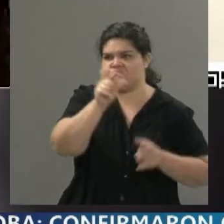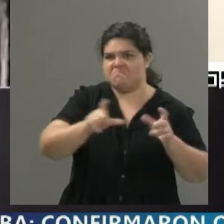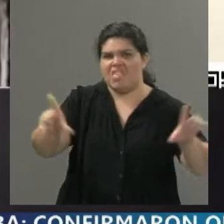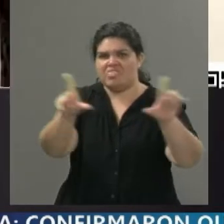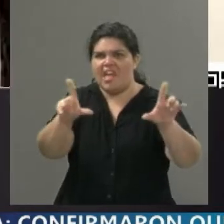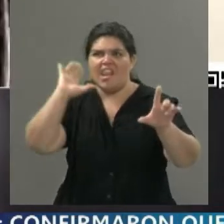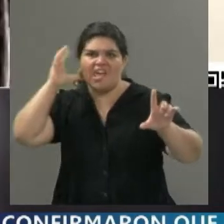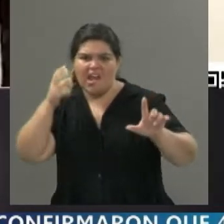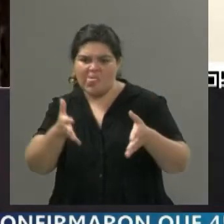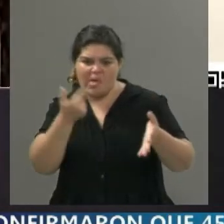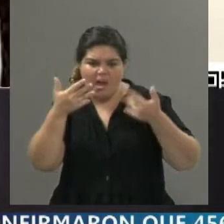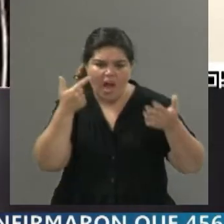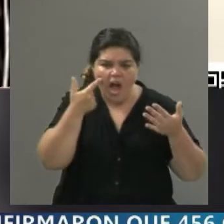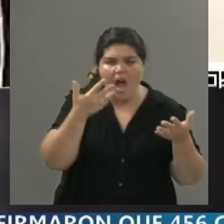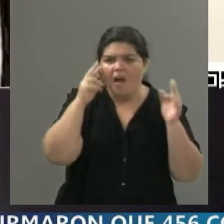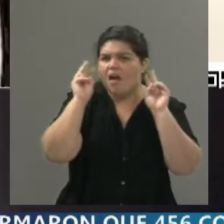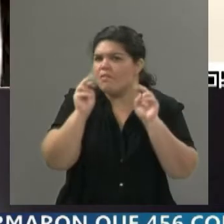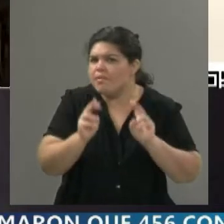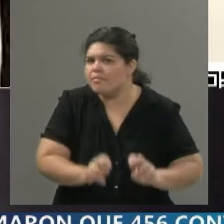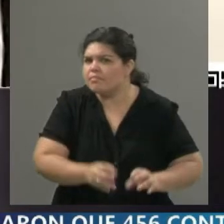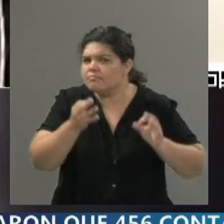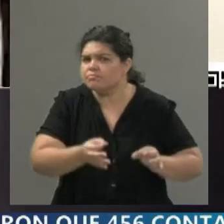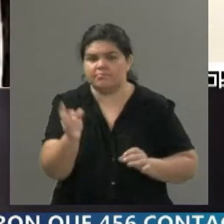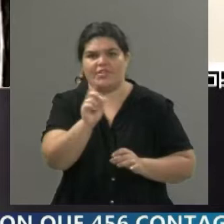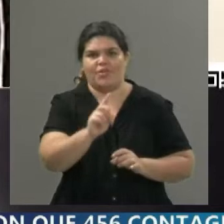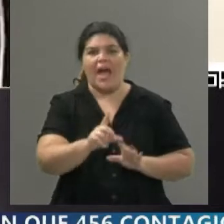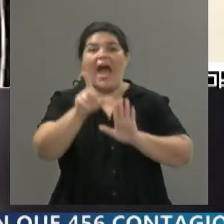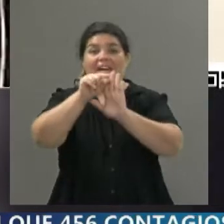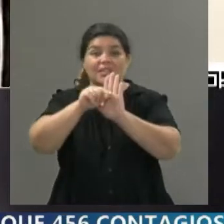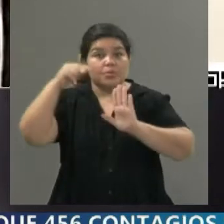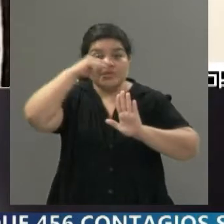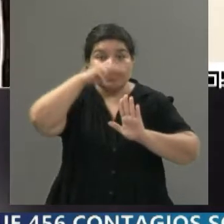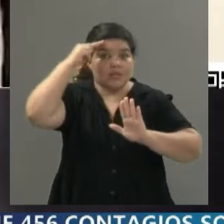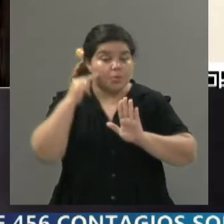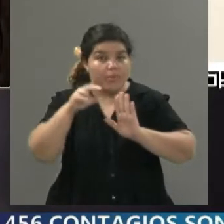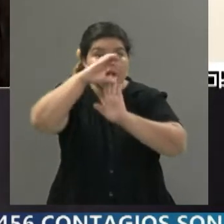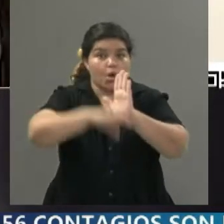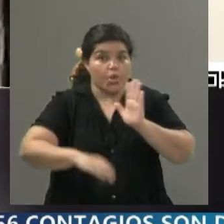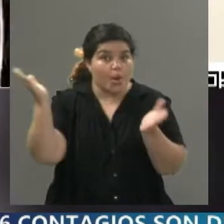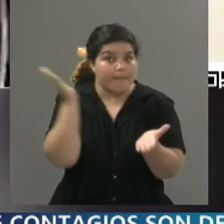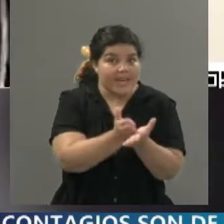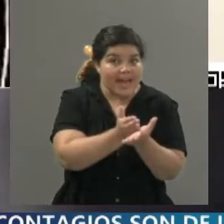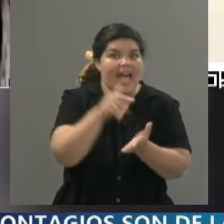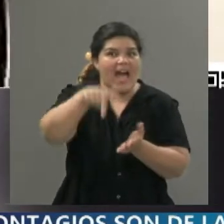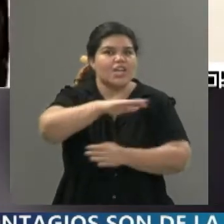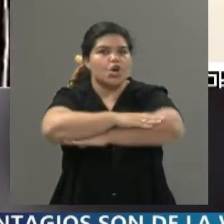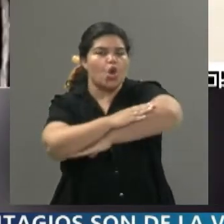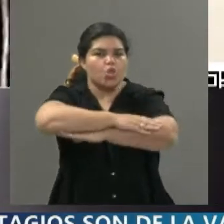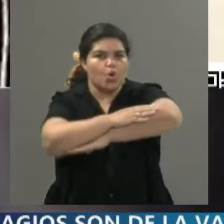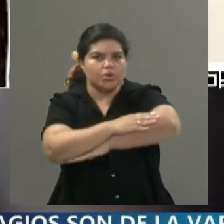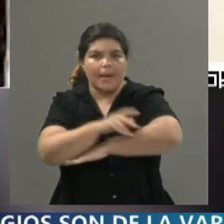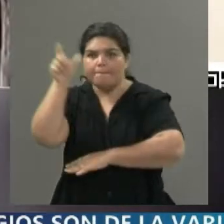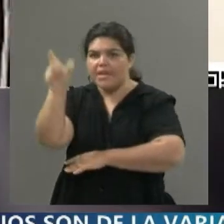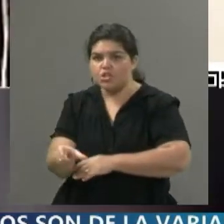clase de derecho penal, pero es fundamental. El artículo 79 del Código Penal canciona la conducta del que mata a